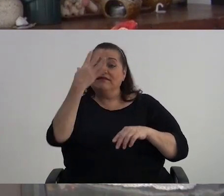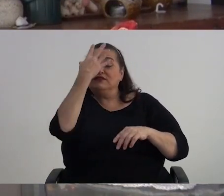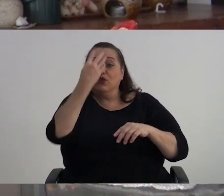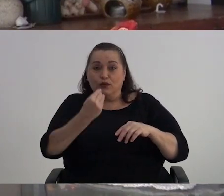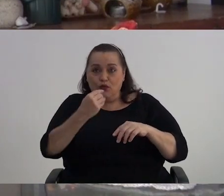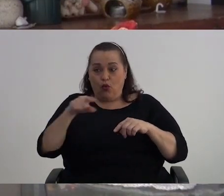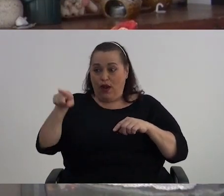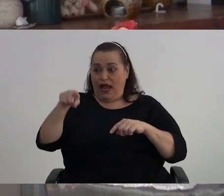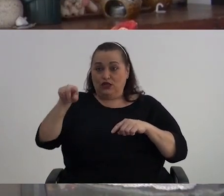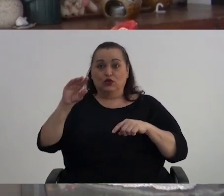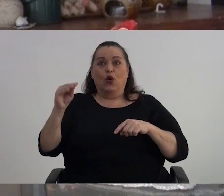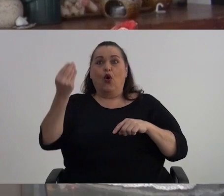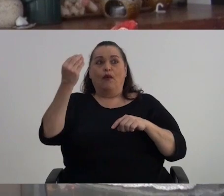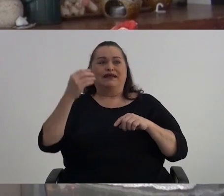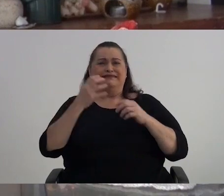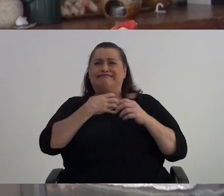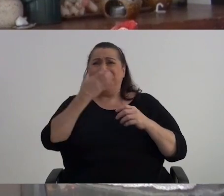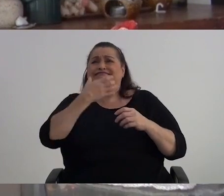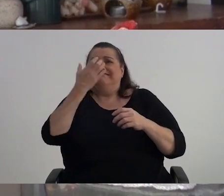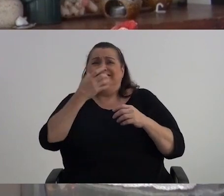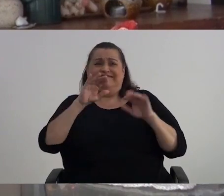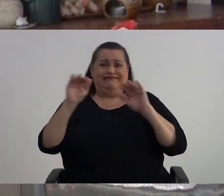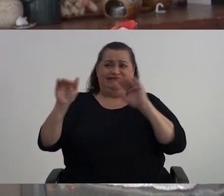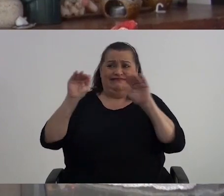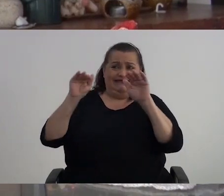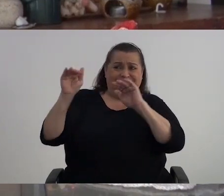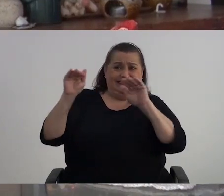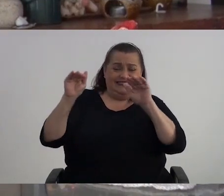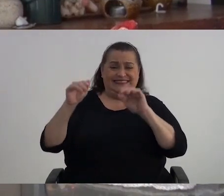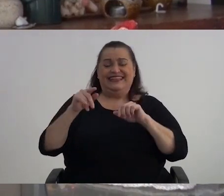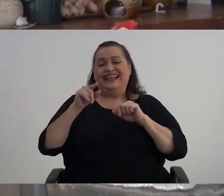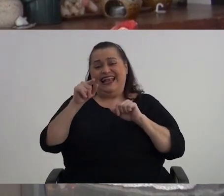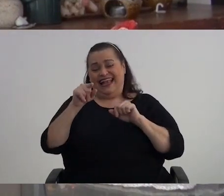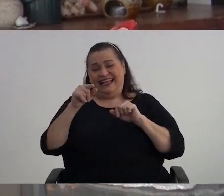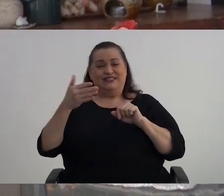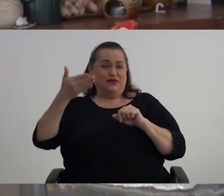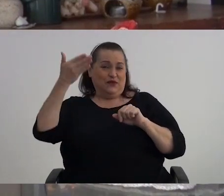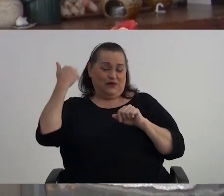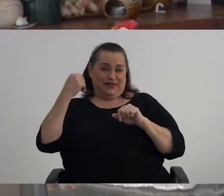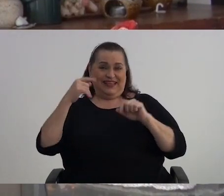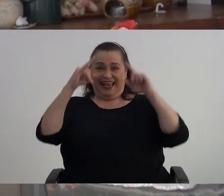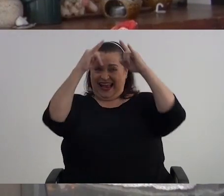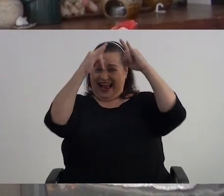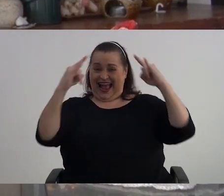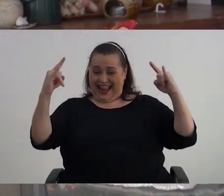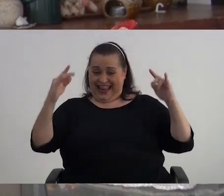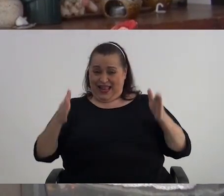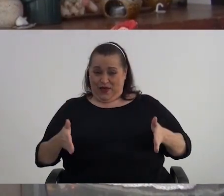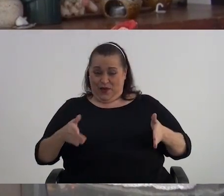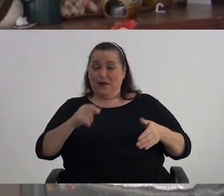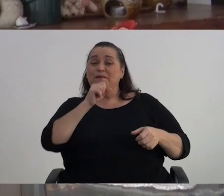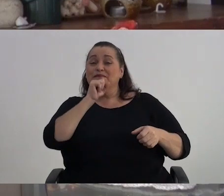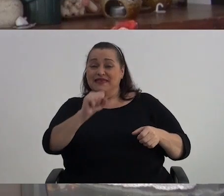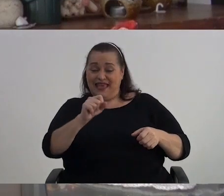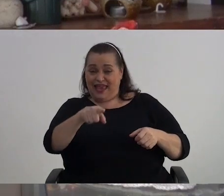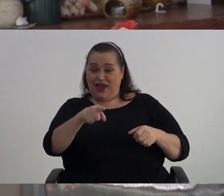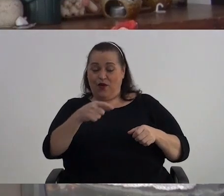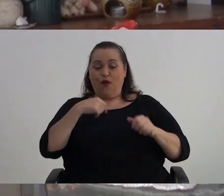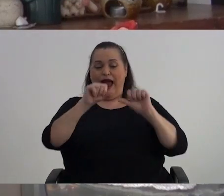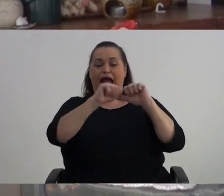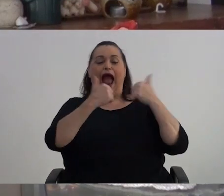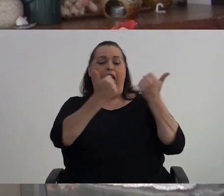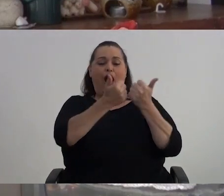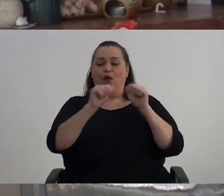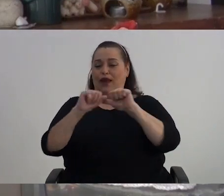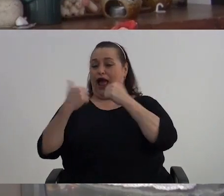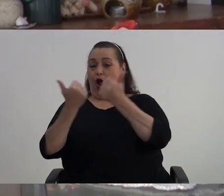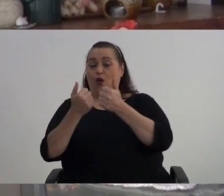eso Y Bueno Imagínense El escándalo Bueno Eran como En el galerón Lo que Dividía una aula De